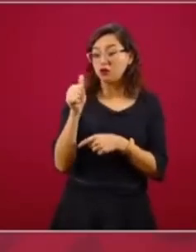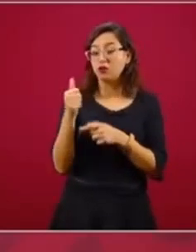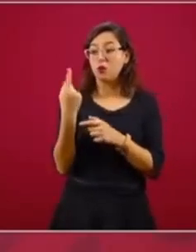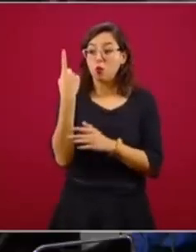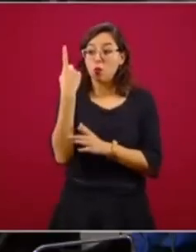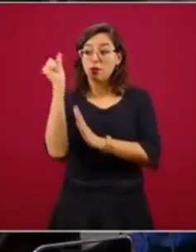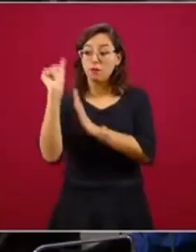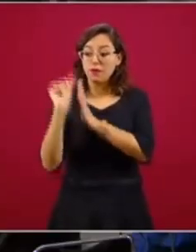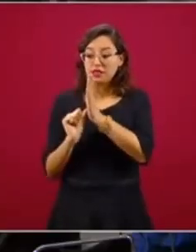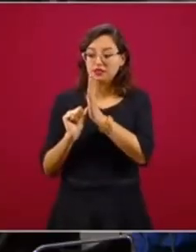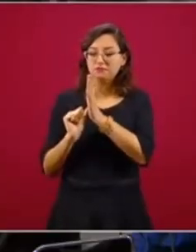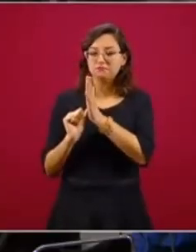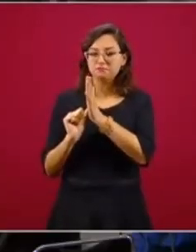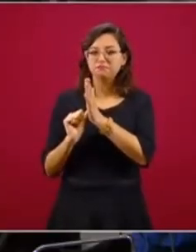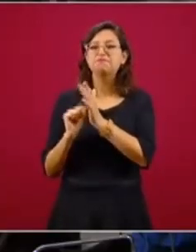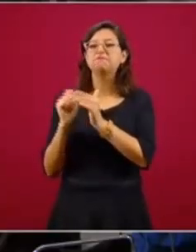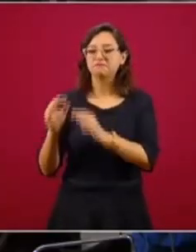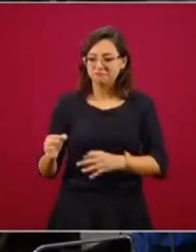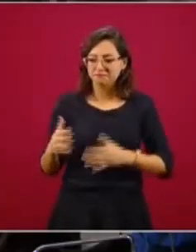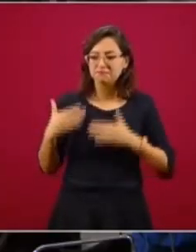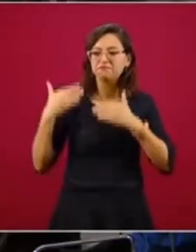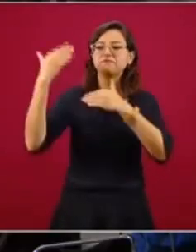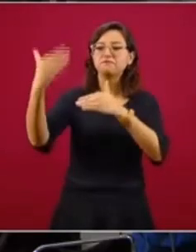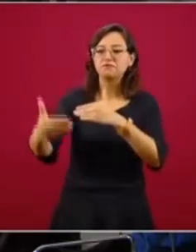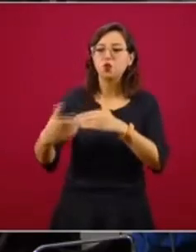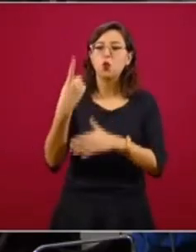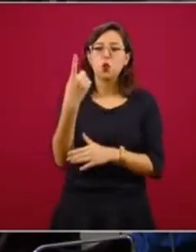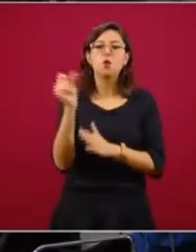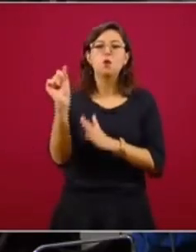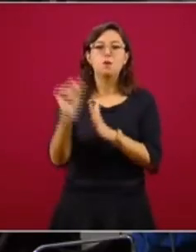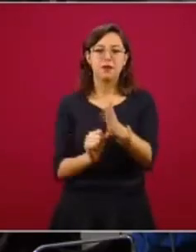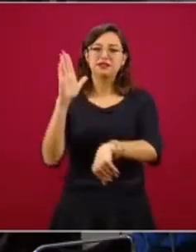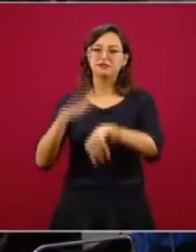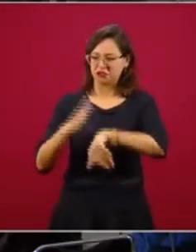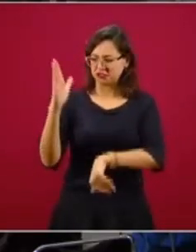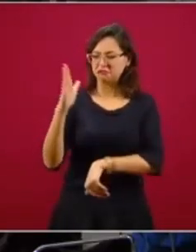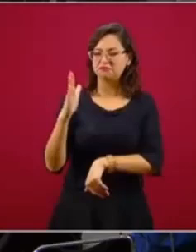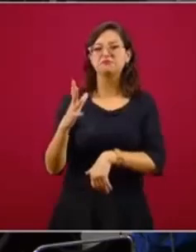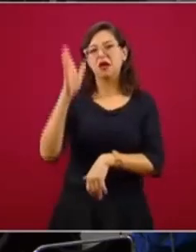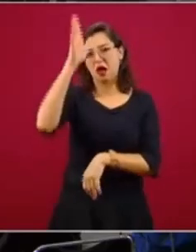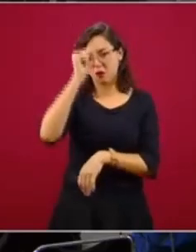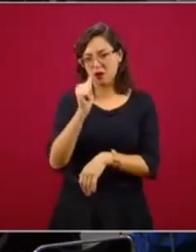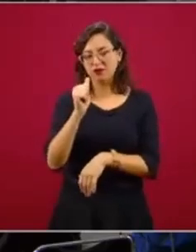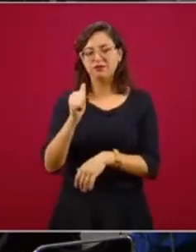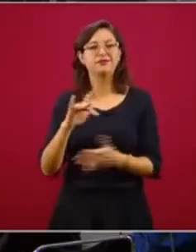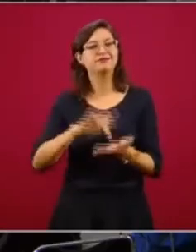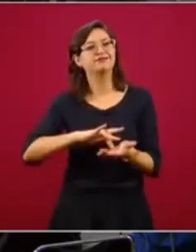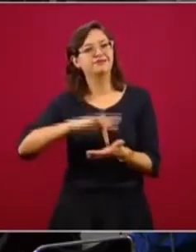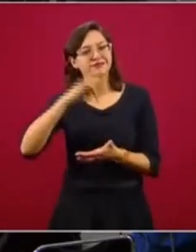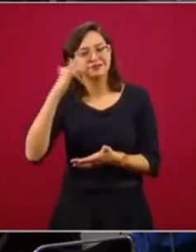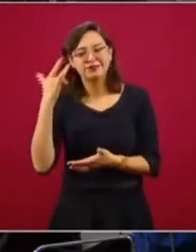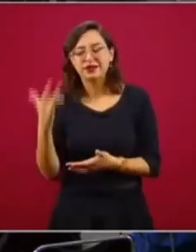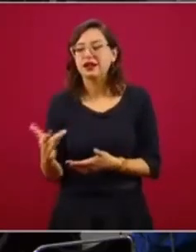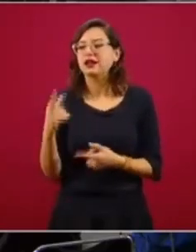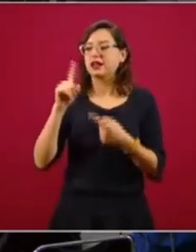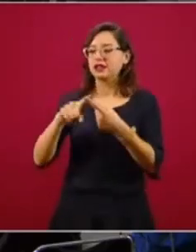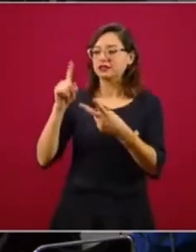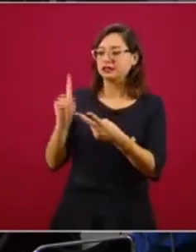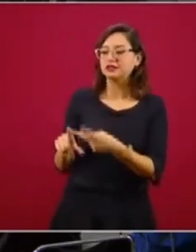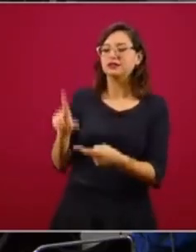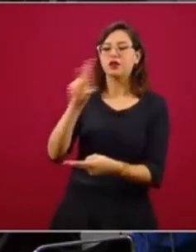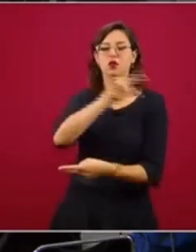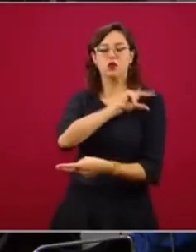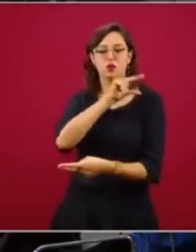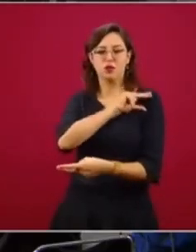mes, ahora se va a extender por otro mes más, cosa que agradecemos mucho a la Asociación de Hospitales Privados y al consorcio. Y